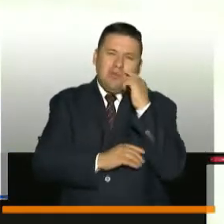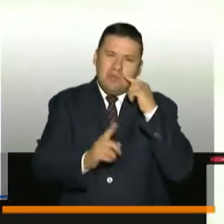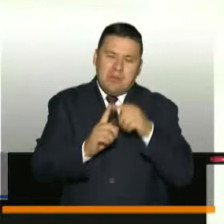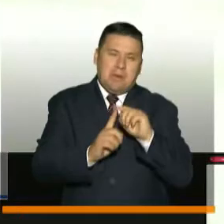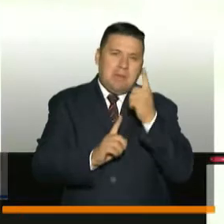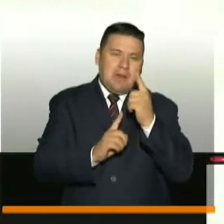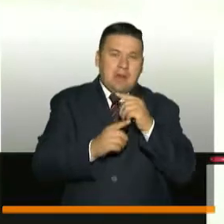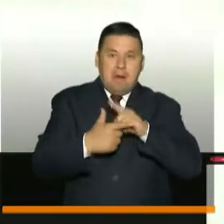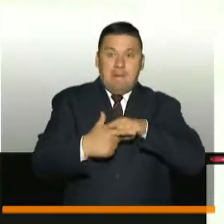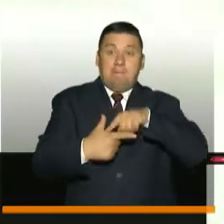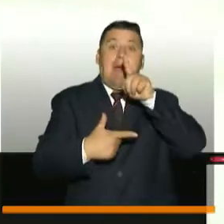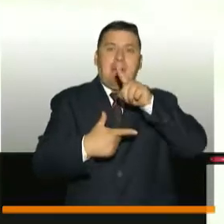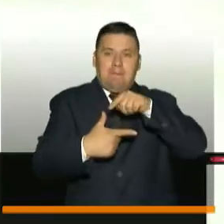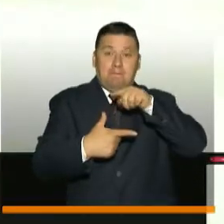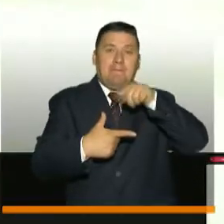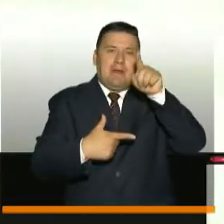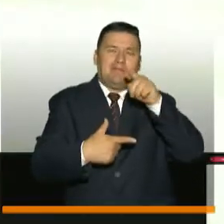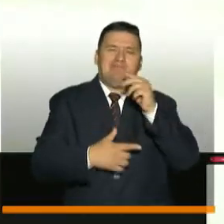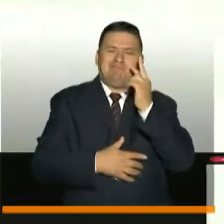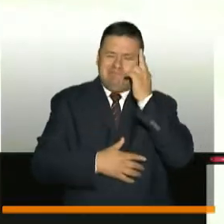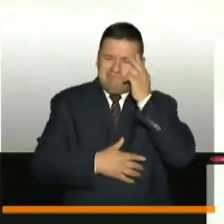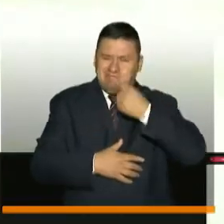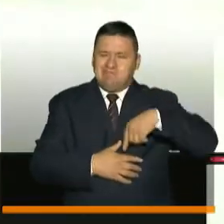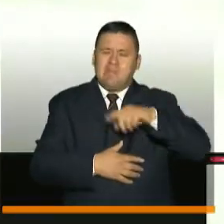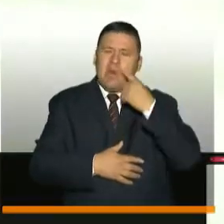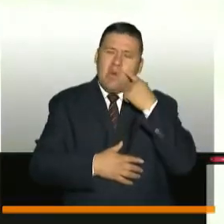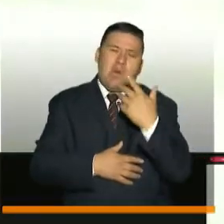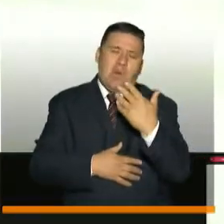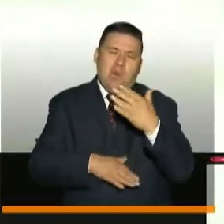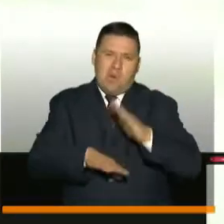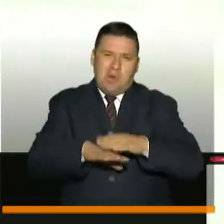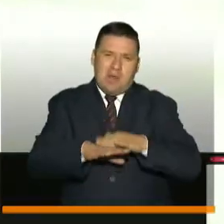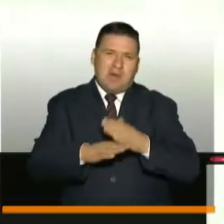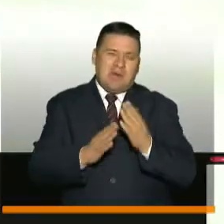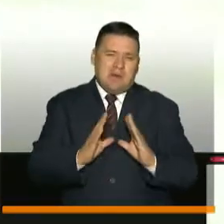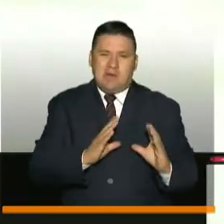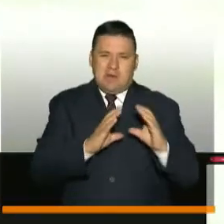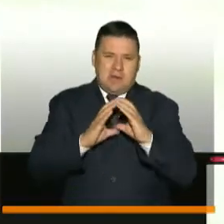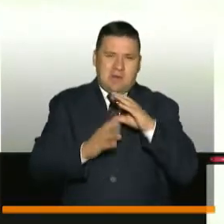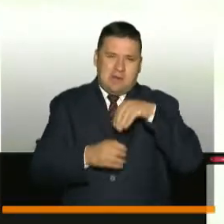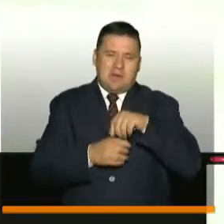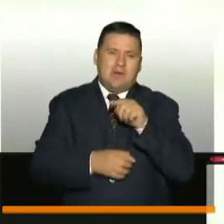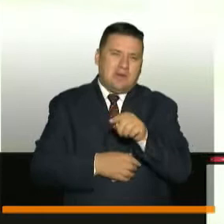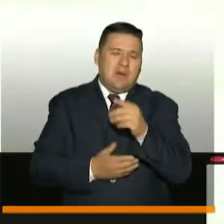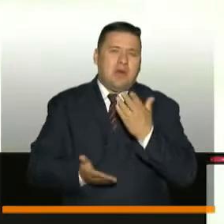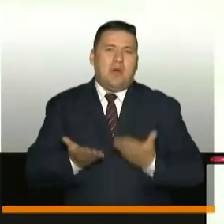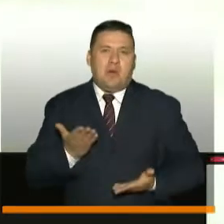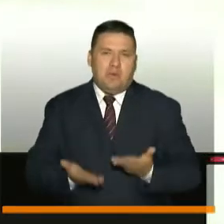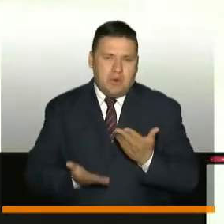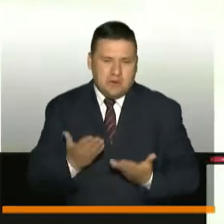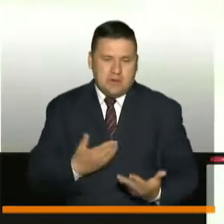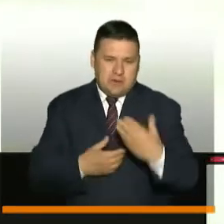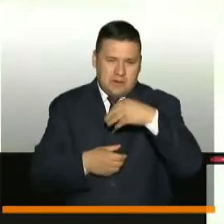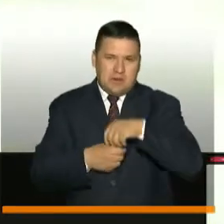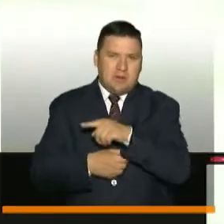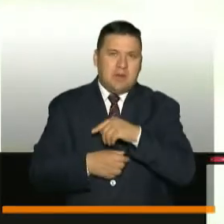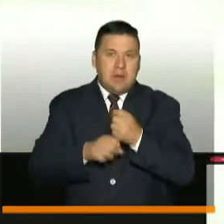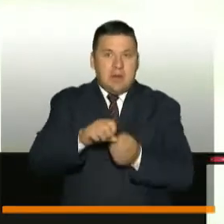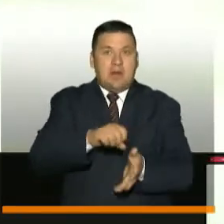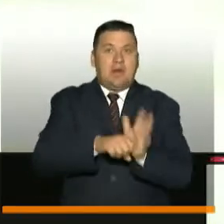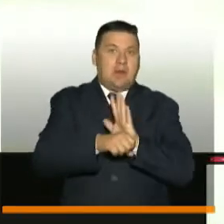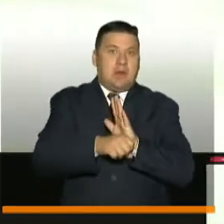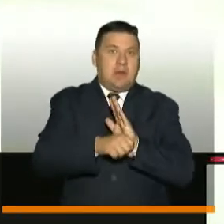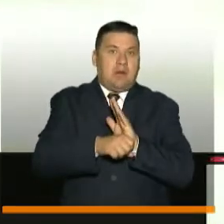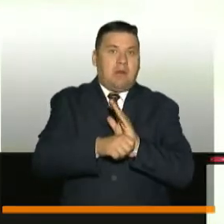este primer pico. Pero evidentemente una gran aprehensión acerca de la posibilidad de que la epidemia